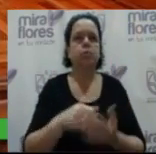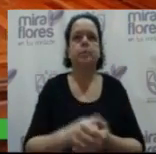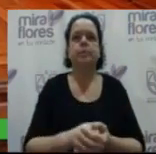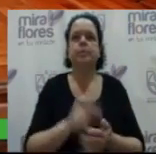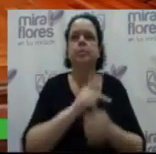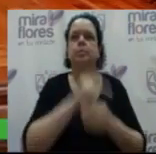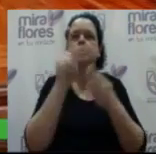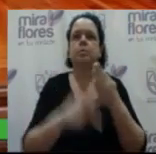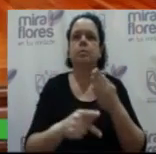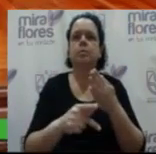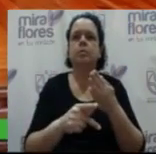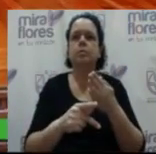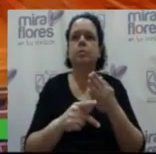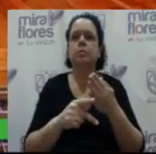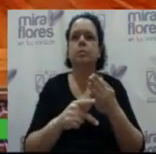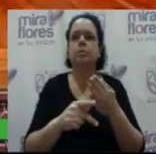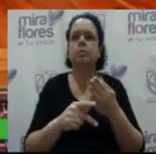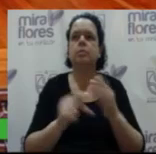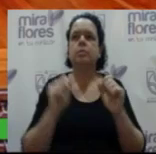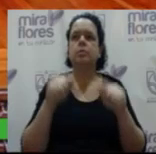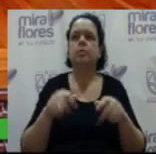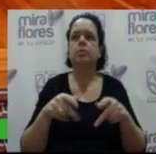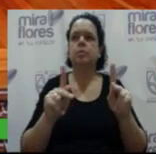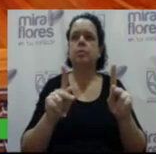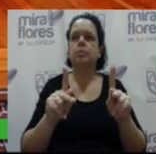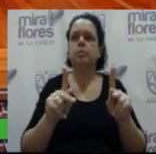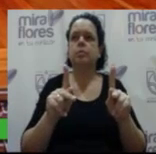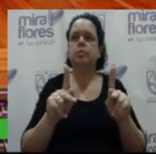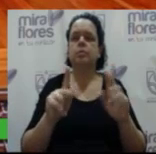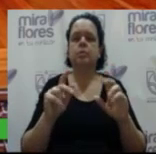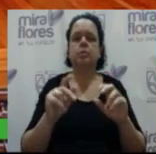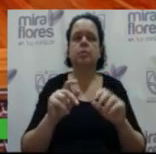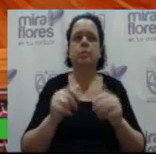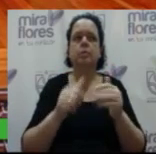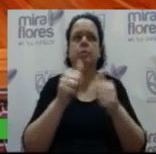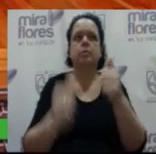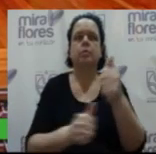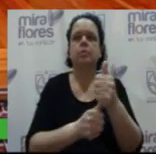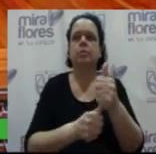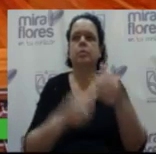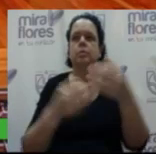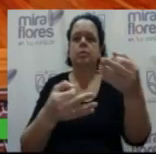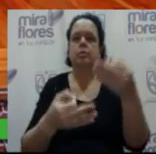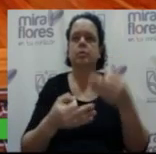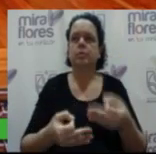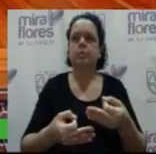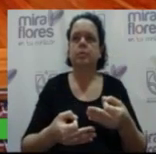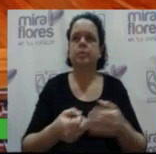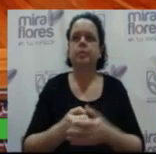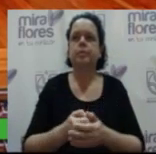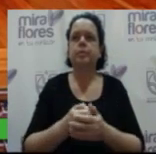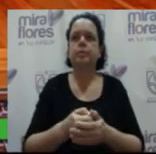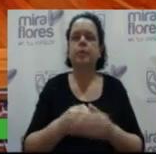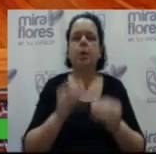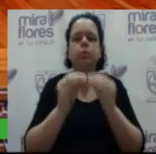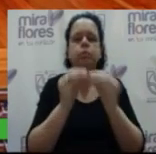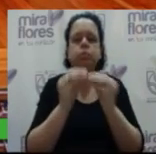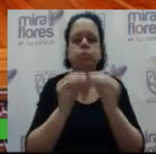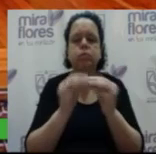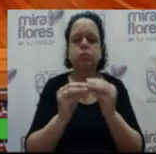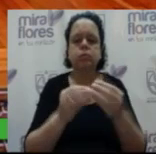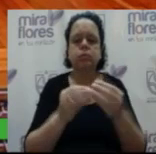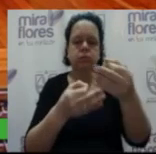Proyecto de acuerdo de Consejo que autoriza la subgerencia de contabilidad y finanzas, efectuar la implementación de las acciones de saneamiento contable,